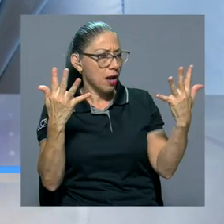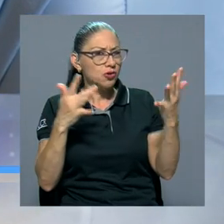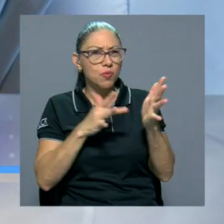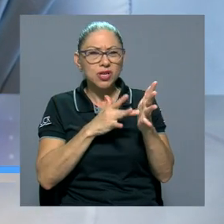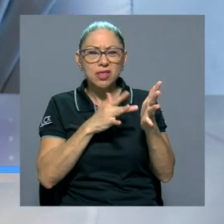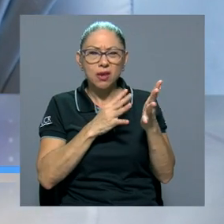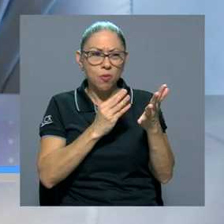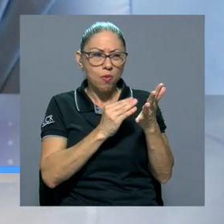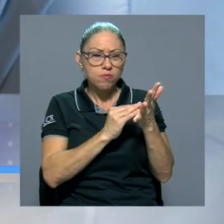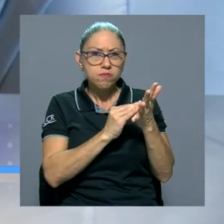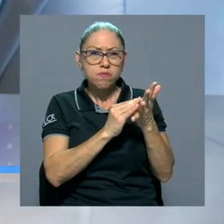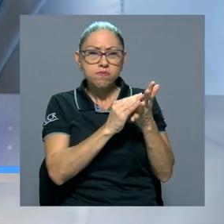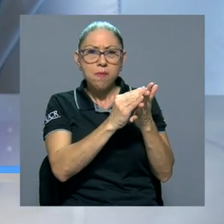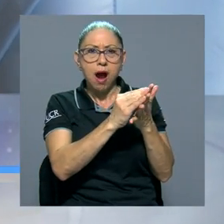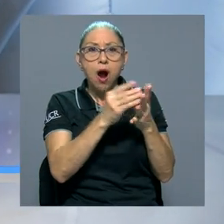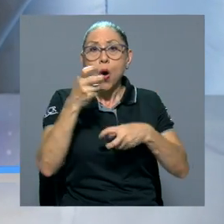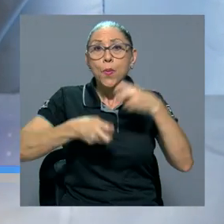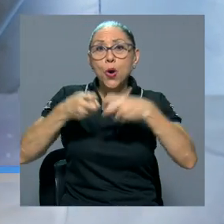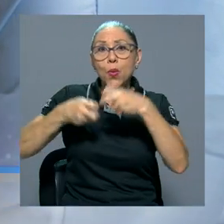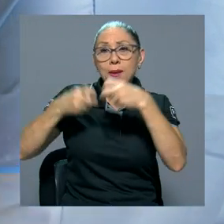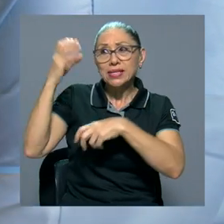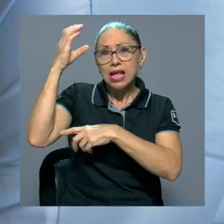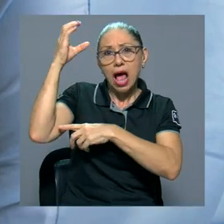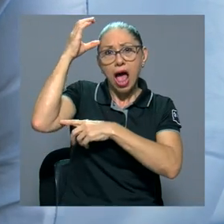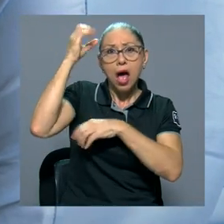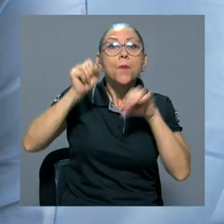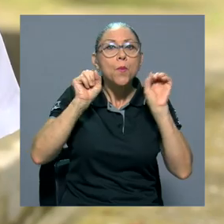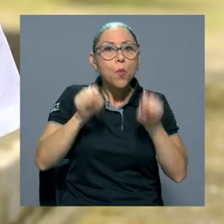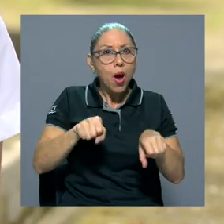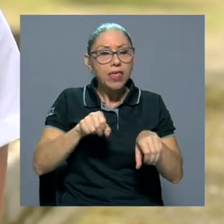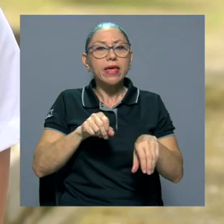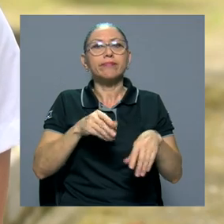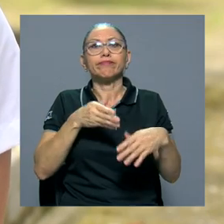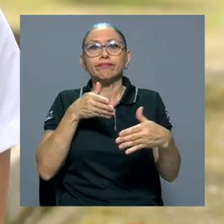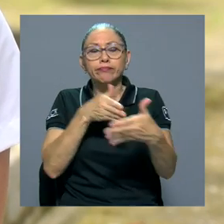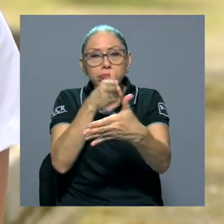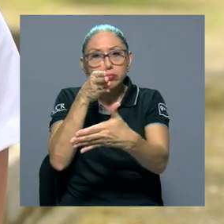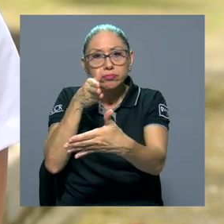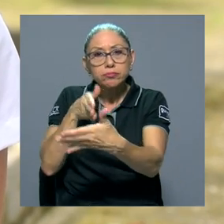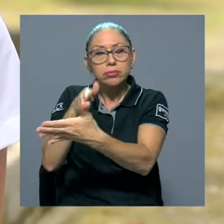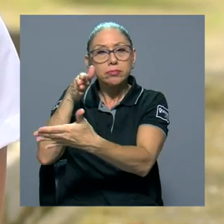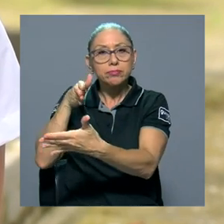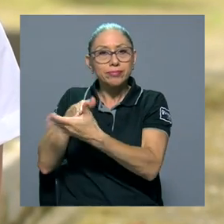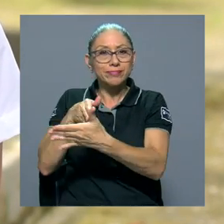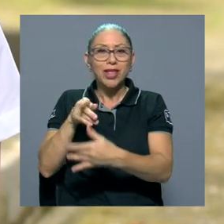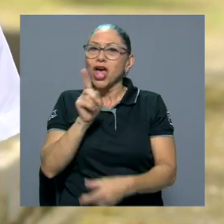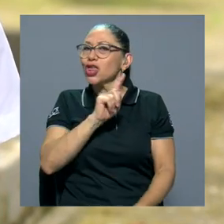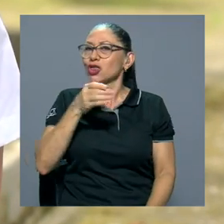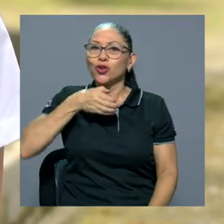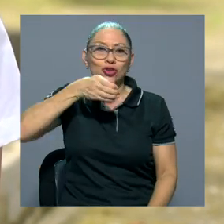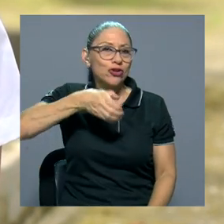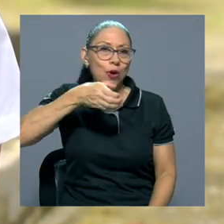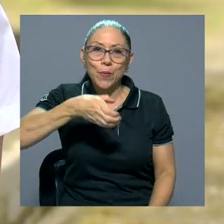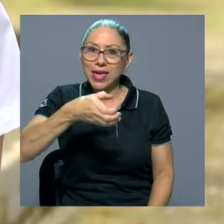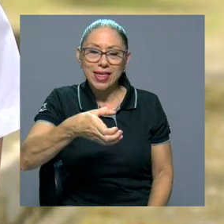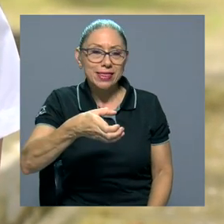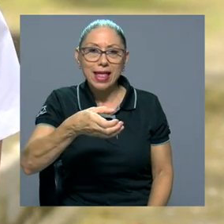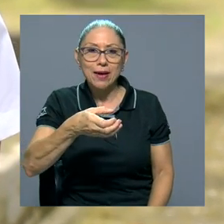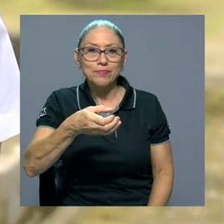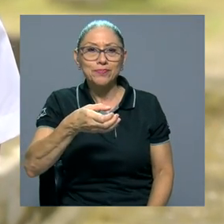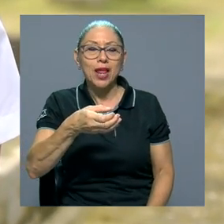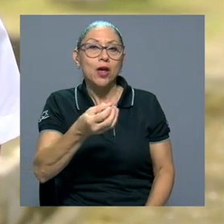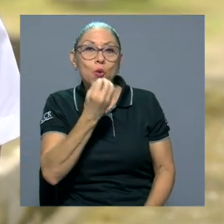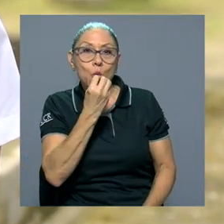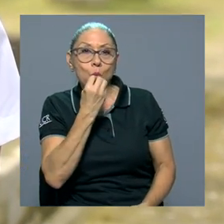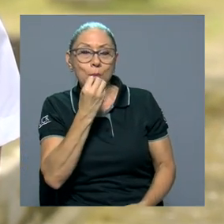entumecimiento de manos, problemas a nivel cerebral, podría tener otros efectos. Entonces no se recomienda